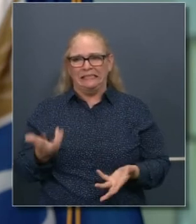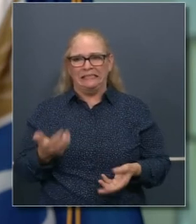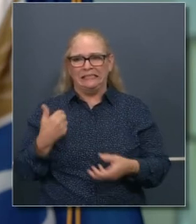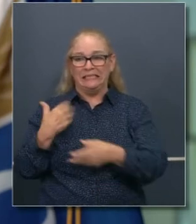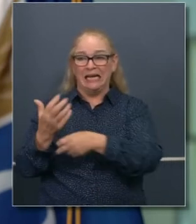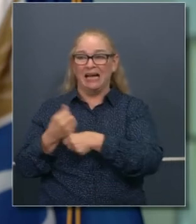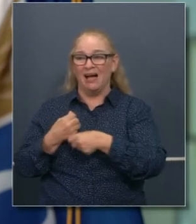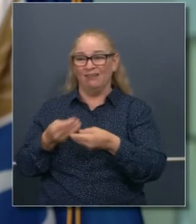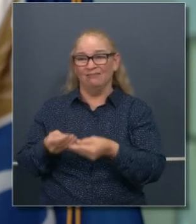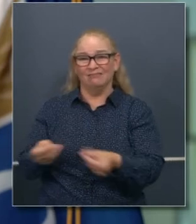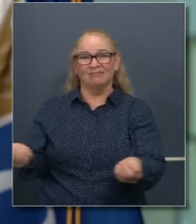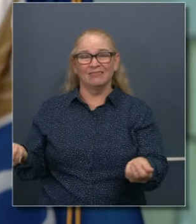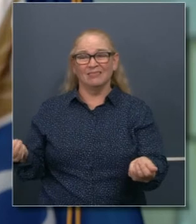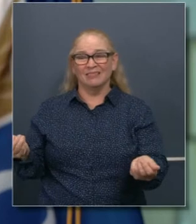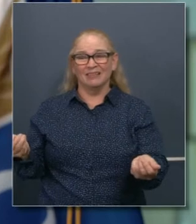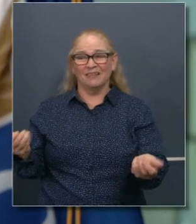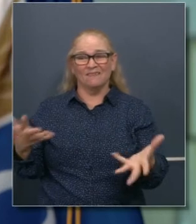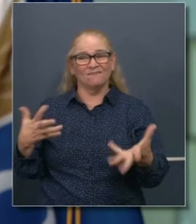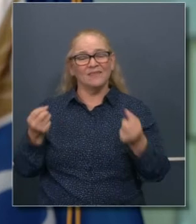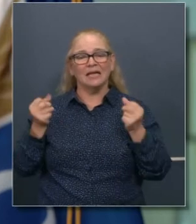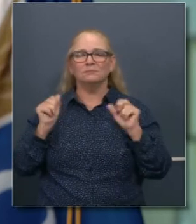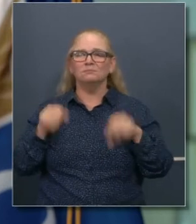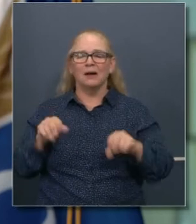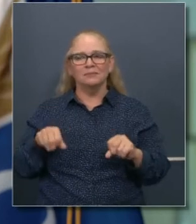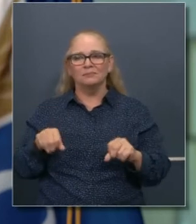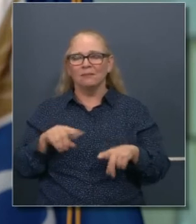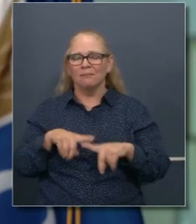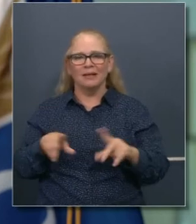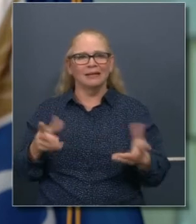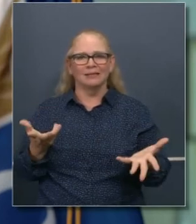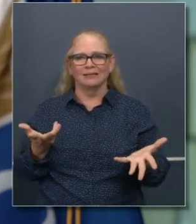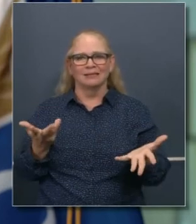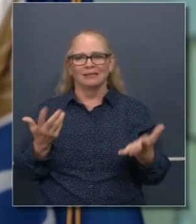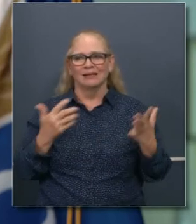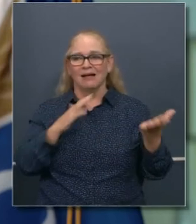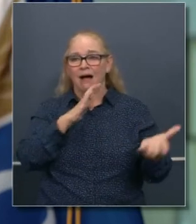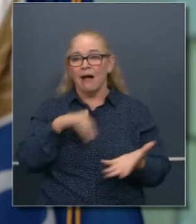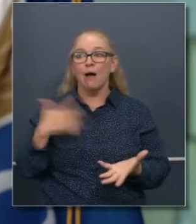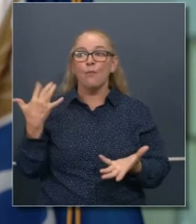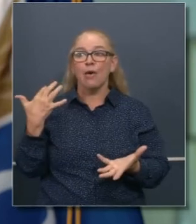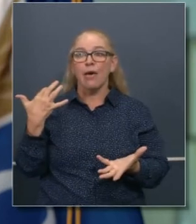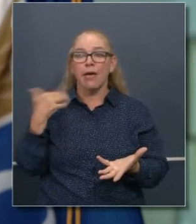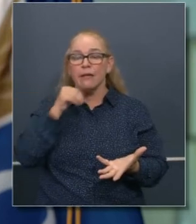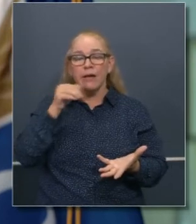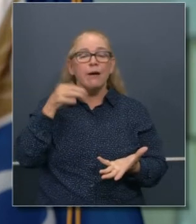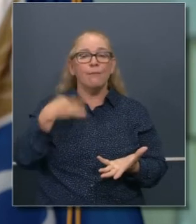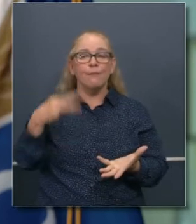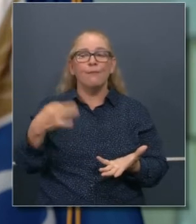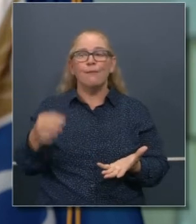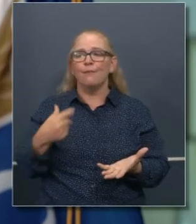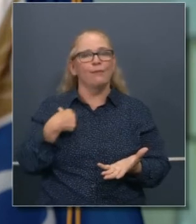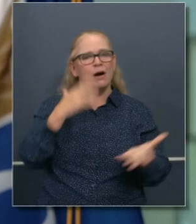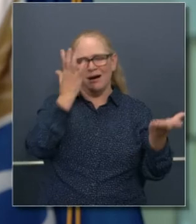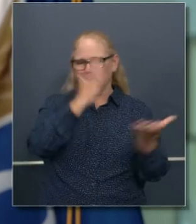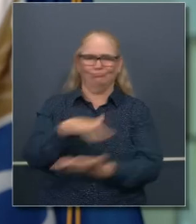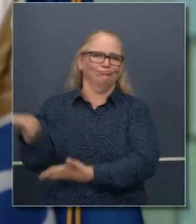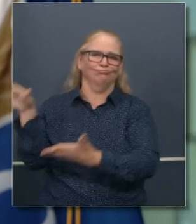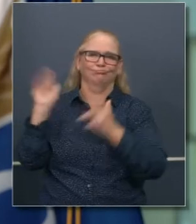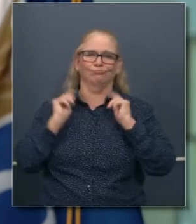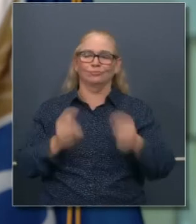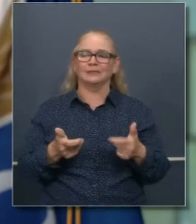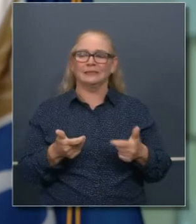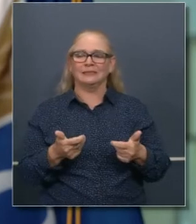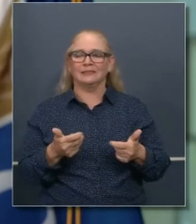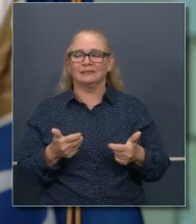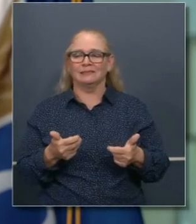tan rápidamente como sea posible para que al menos esos dólares salgan mientras esperamos a un